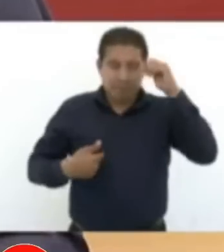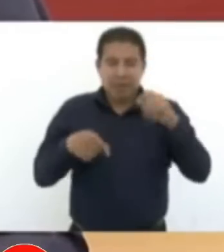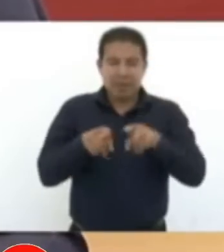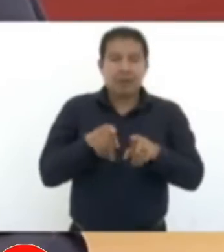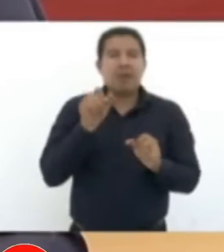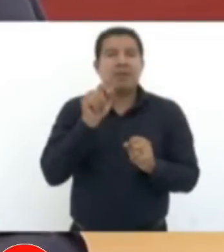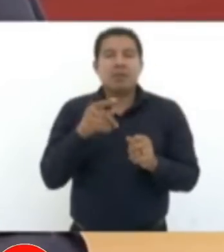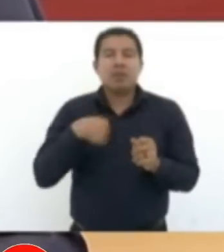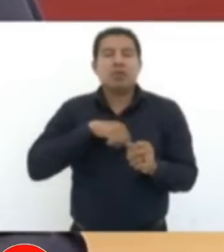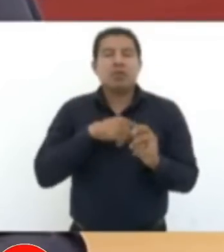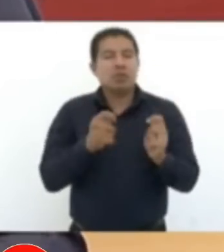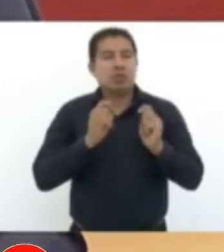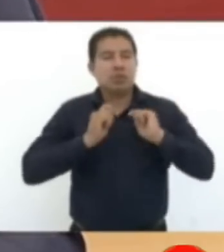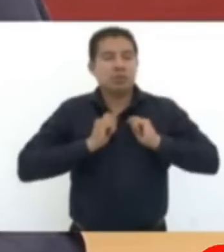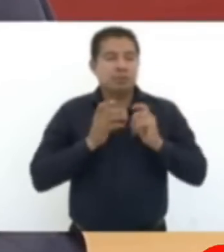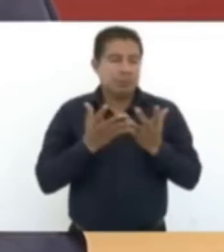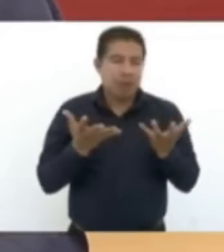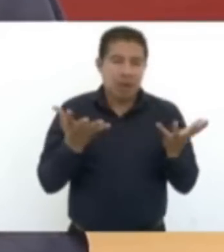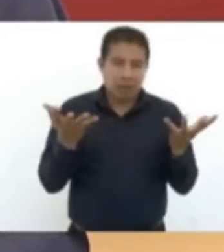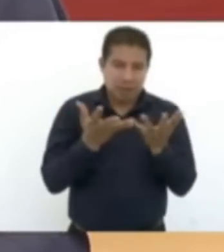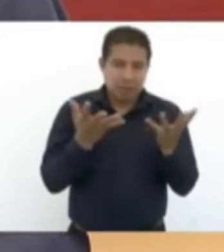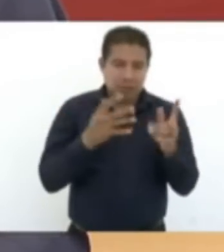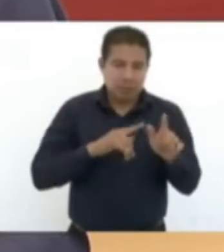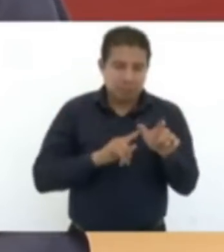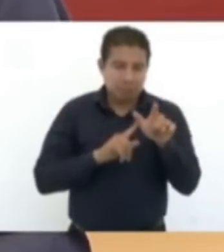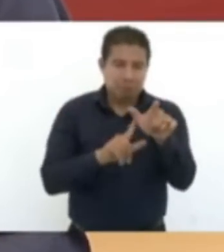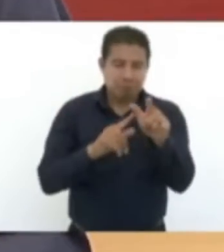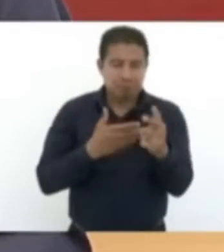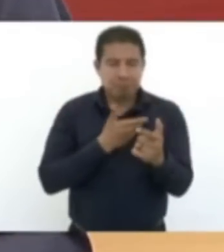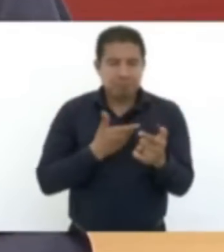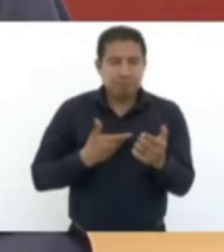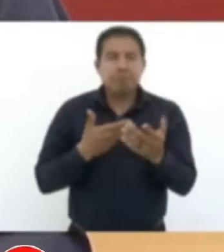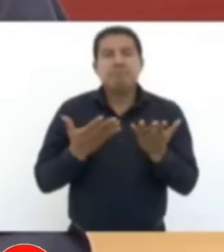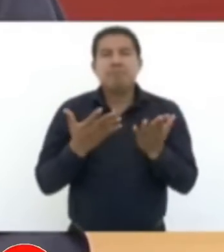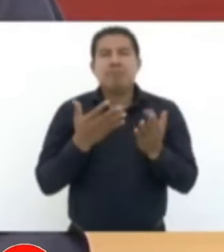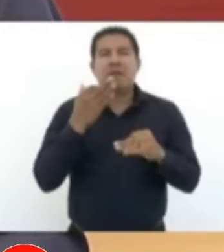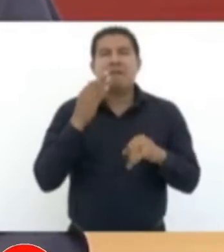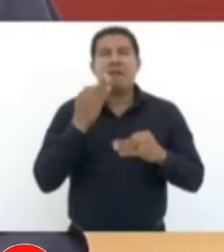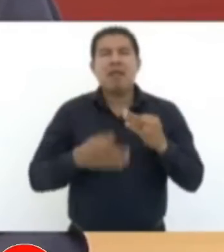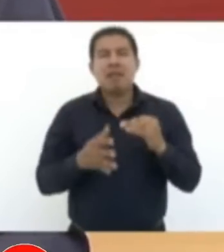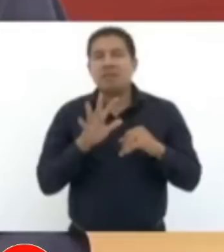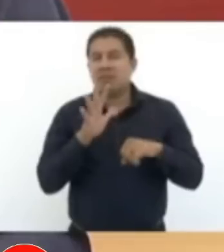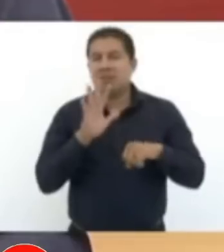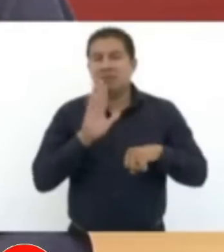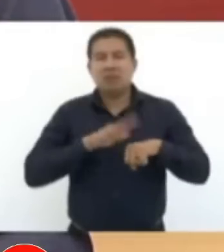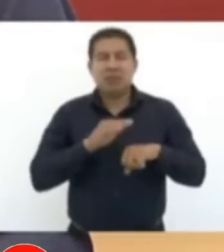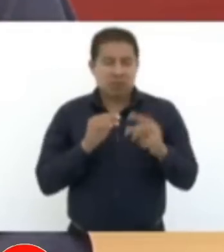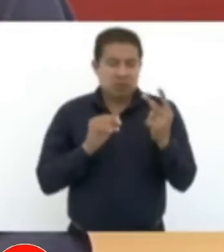nuestro mandato. Nos faltan un poco más de dos años